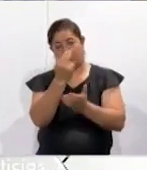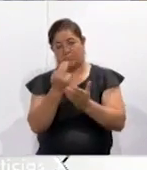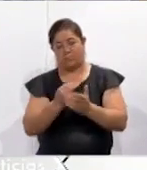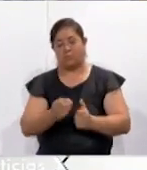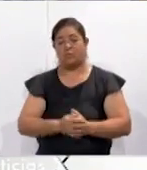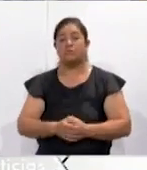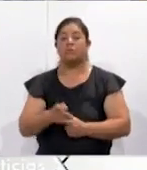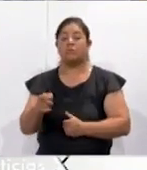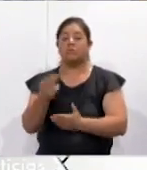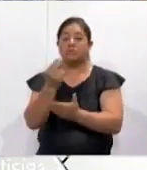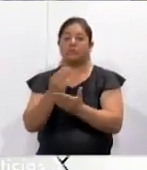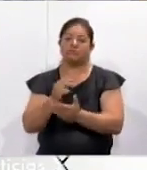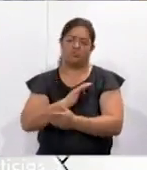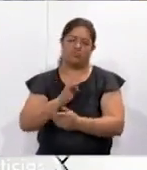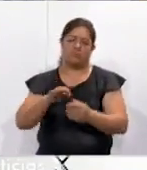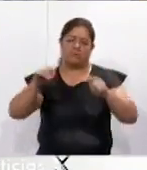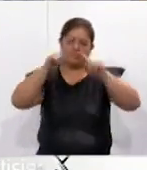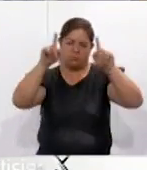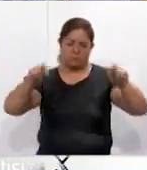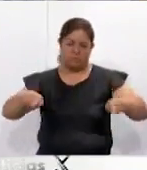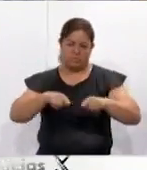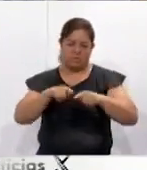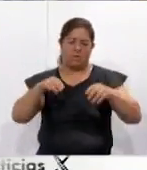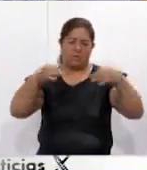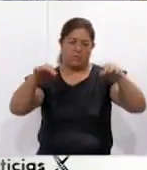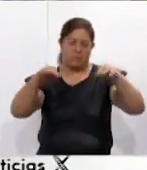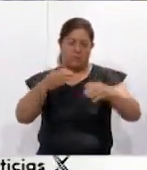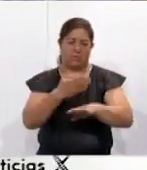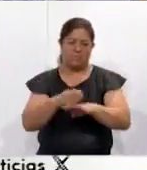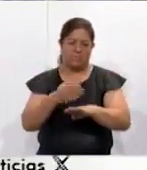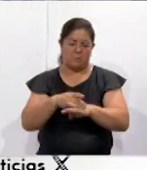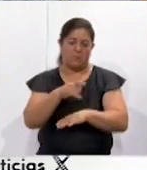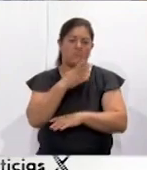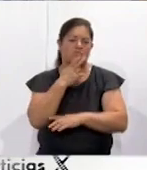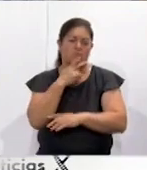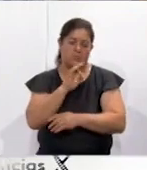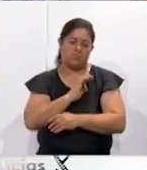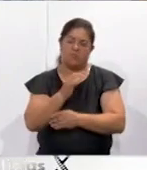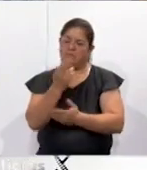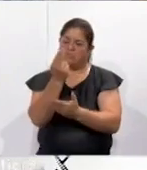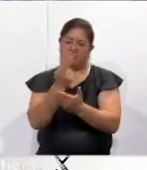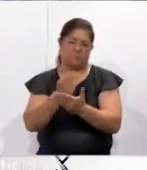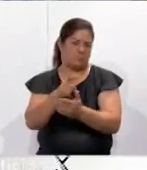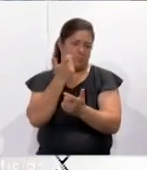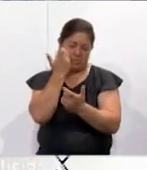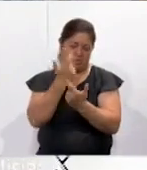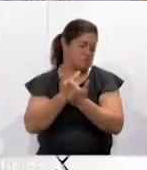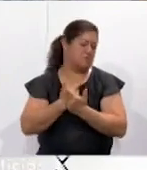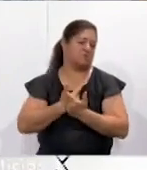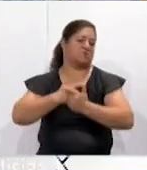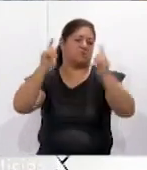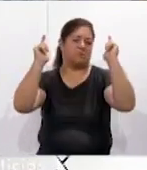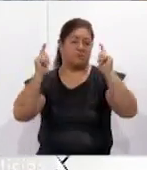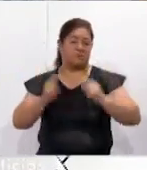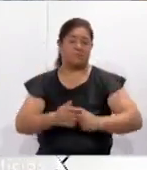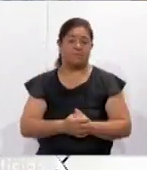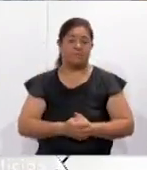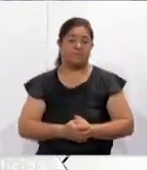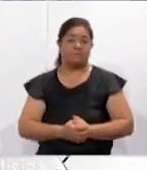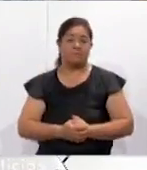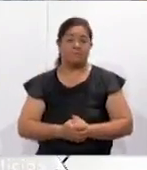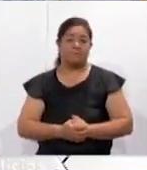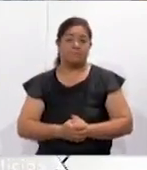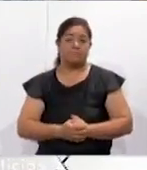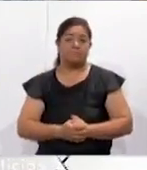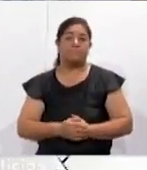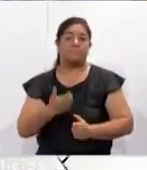realizar en una hoja tamaño carta, blanca, se pueden utilizar crayolas, plumones, lápices de color, acuarelas, y únicamente queremos